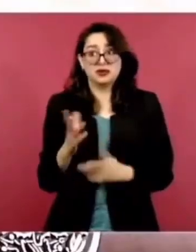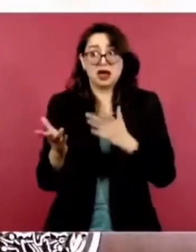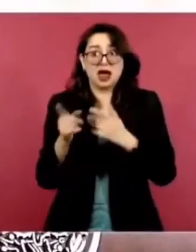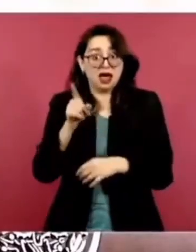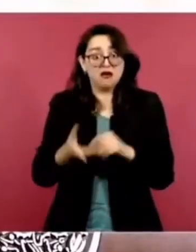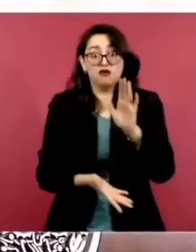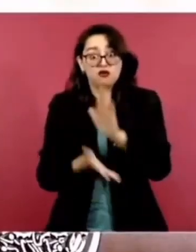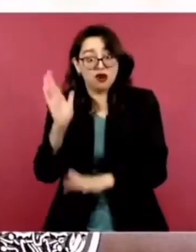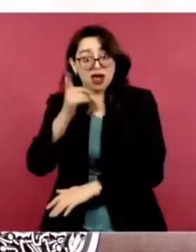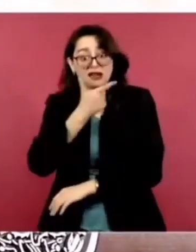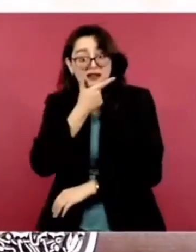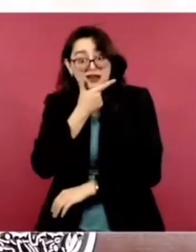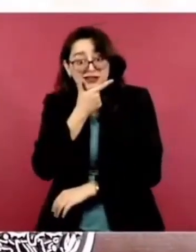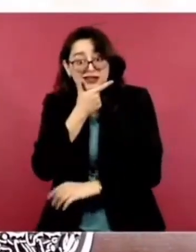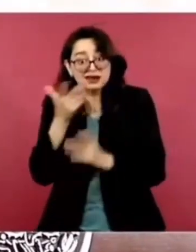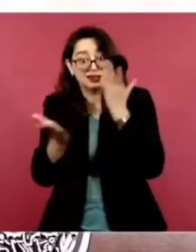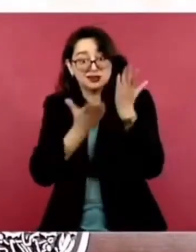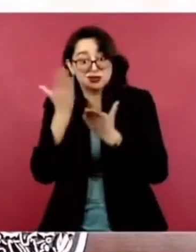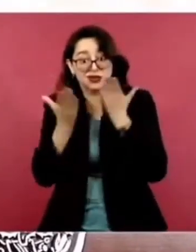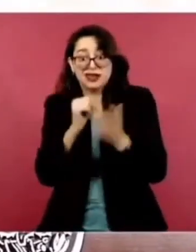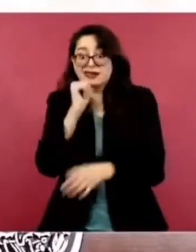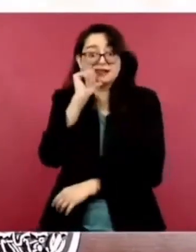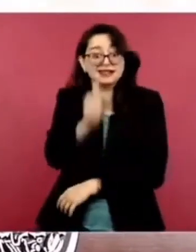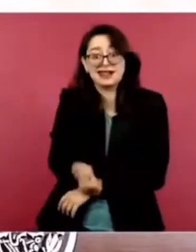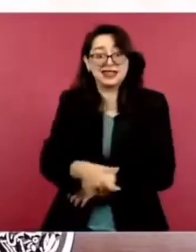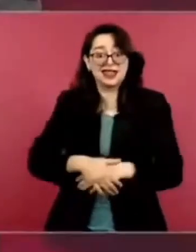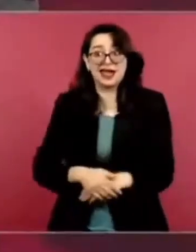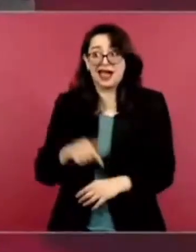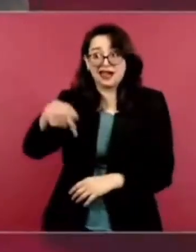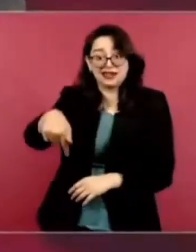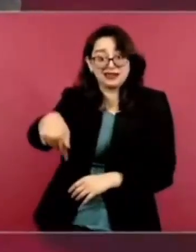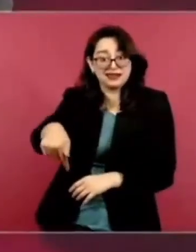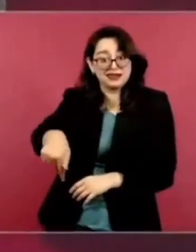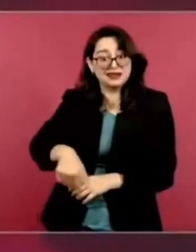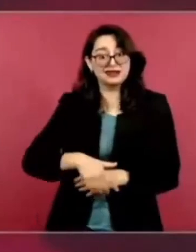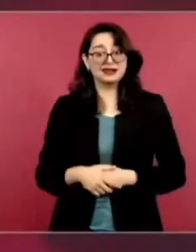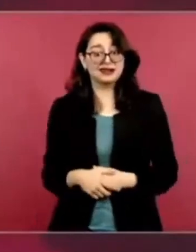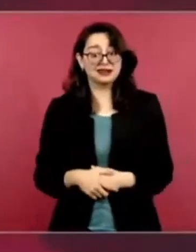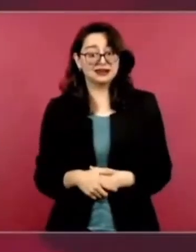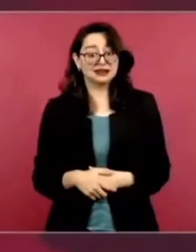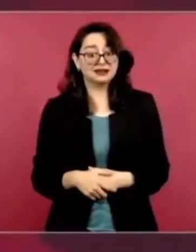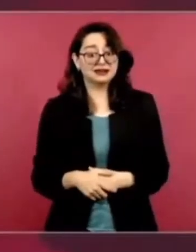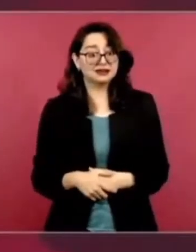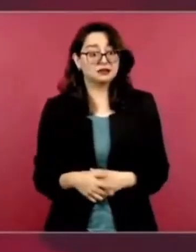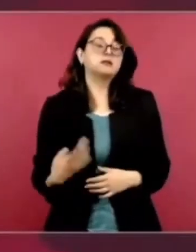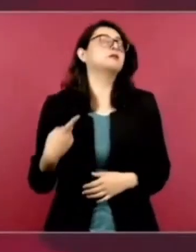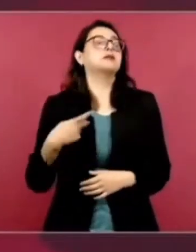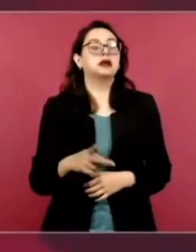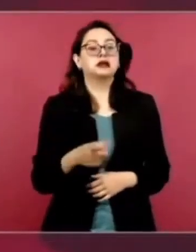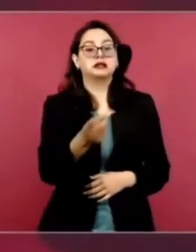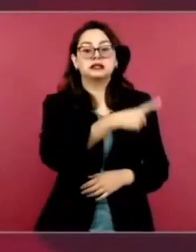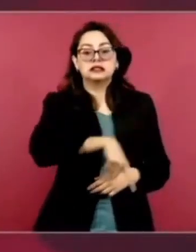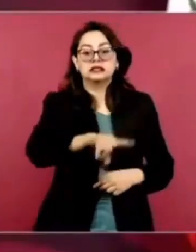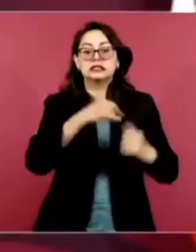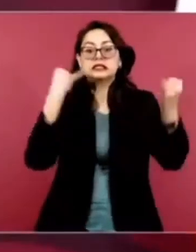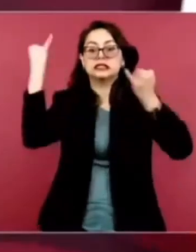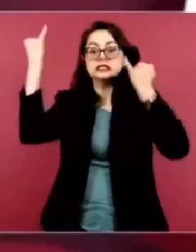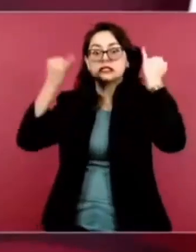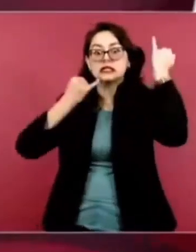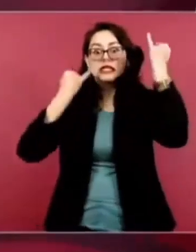el tiempo, ¿no? Pero ahora va a haber más todavía, porque es mucho la desesperación. Y ahora sí,